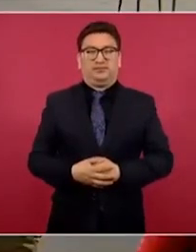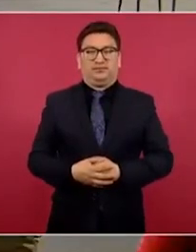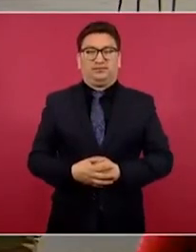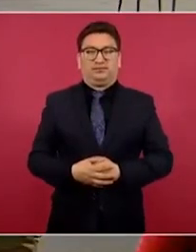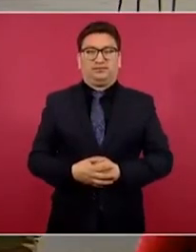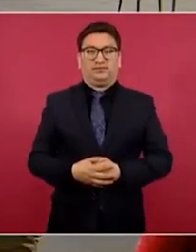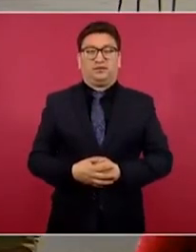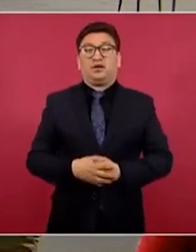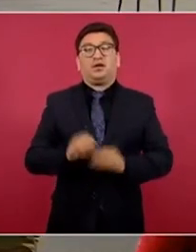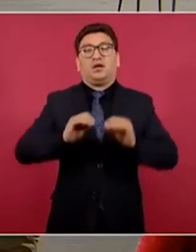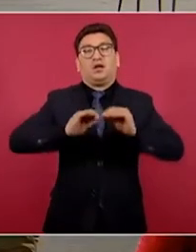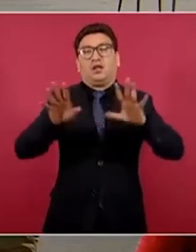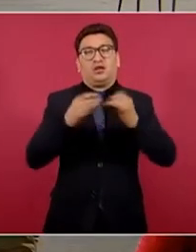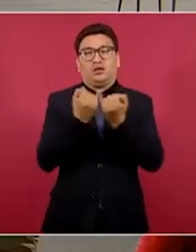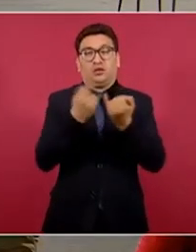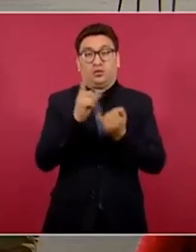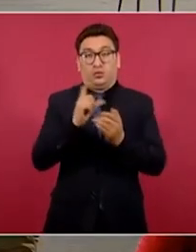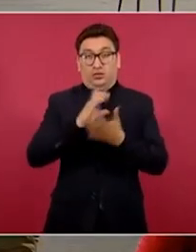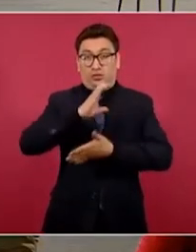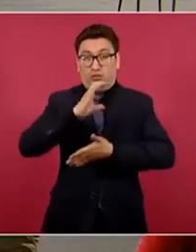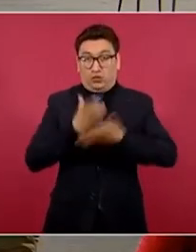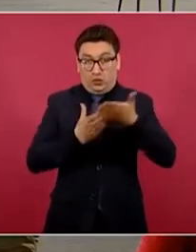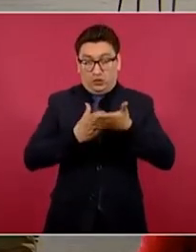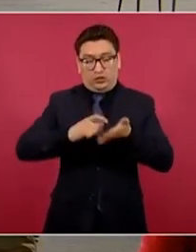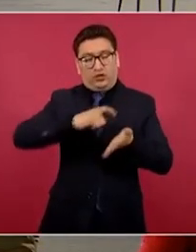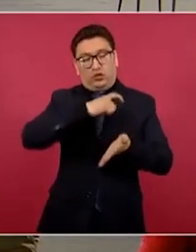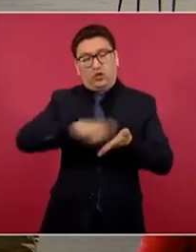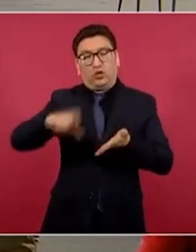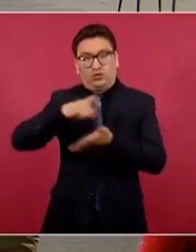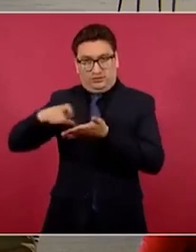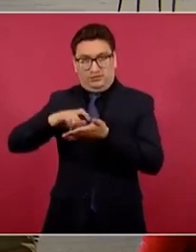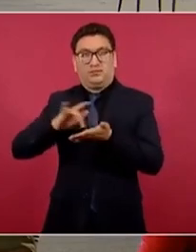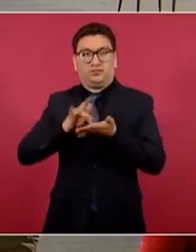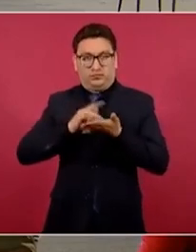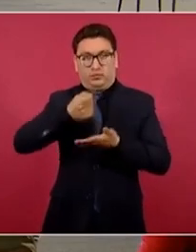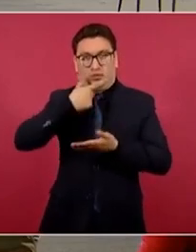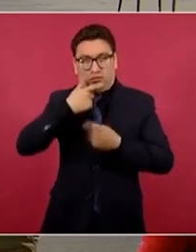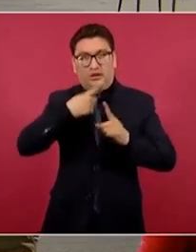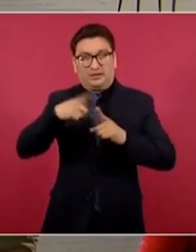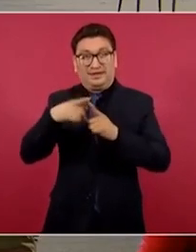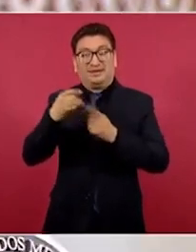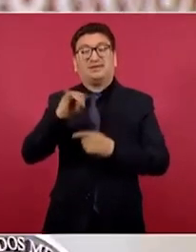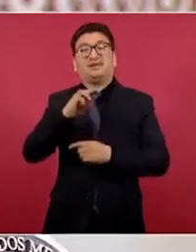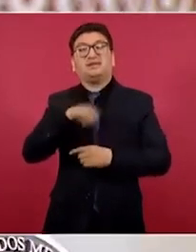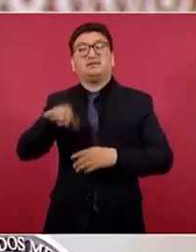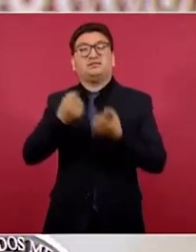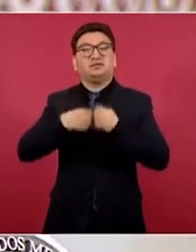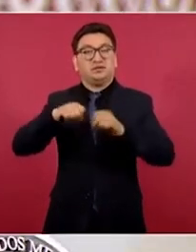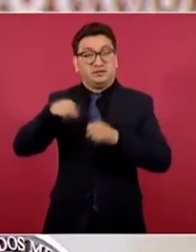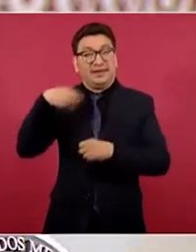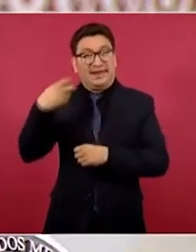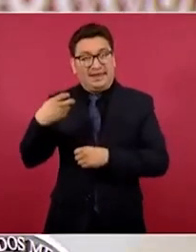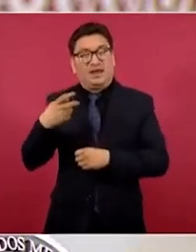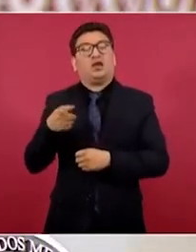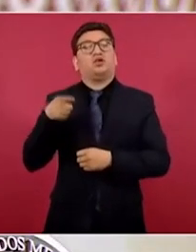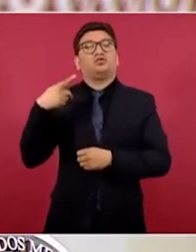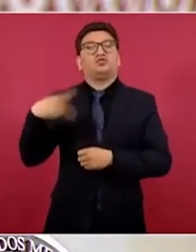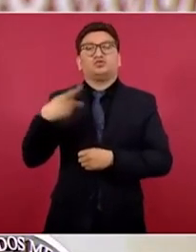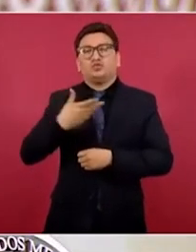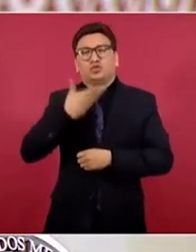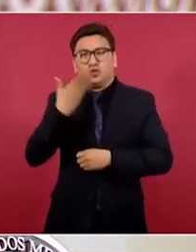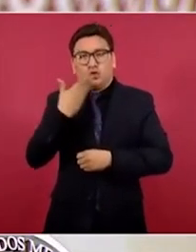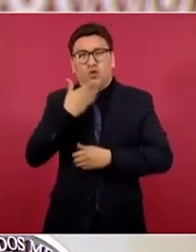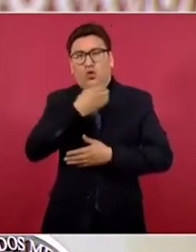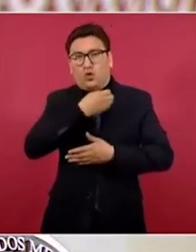contratos de compraventa de los medicamentos e insumos del IMSS, hay mecanismos y